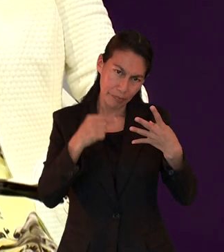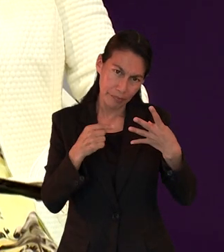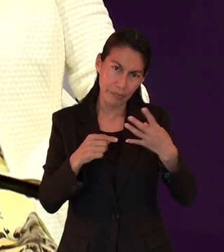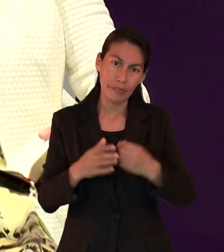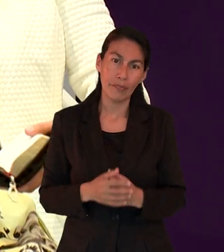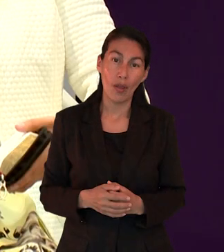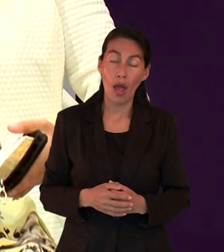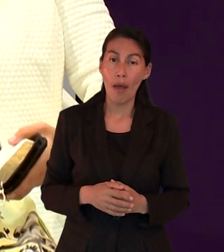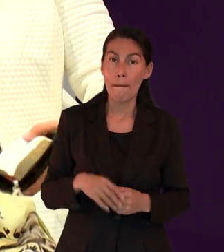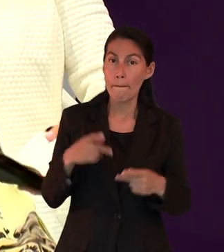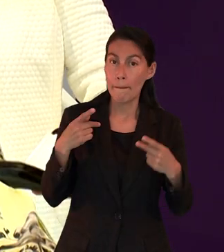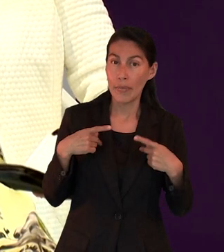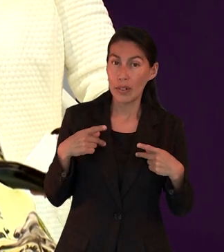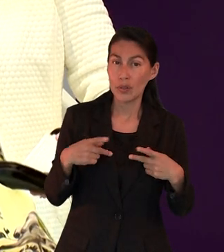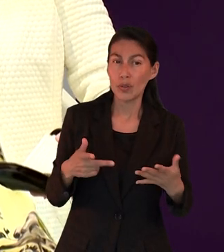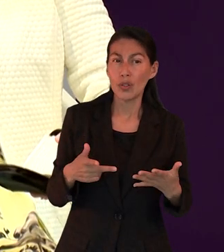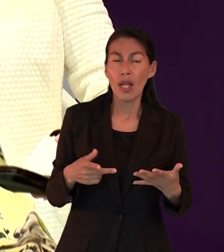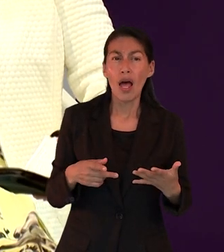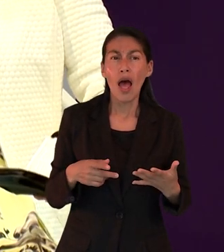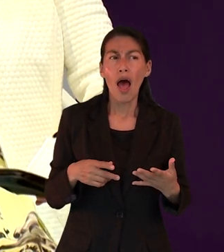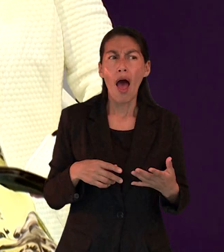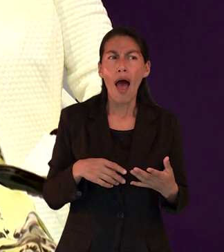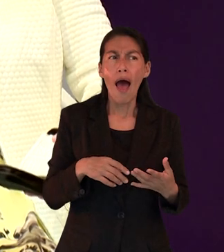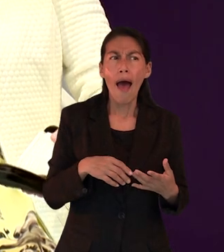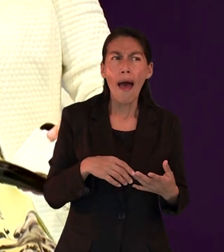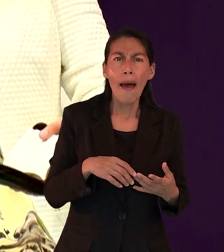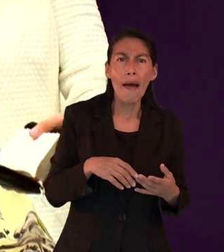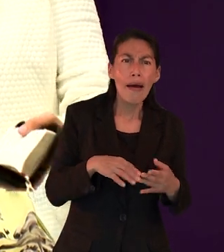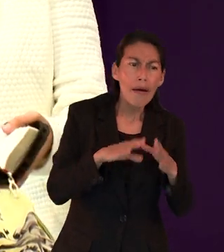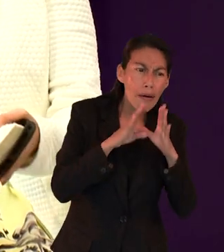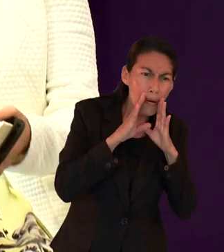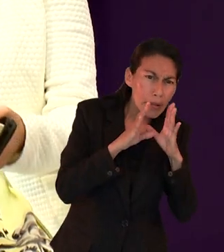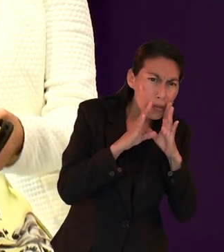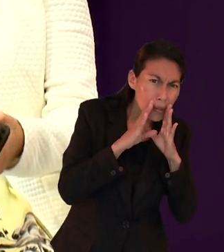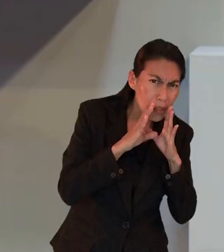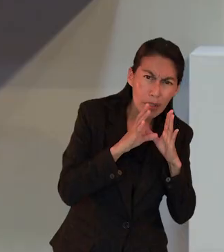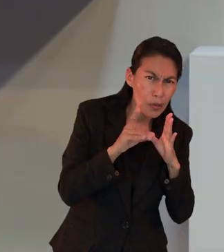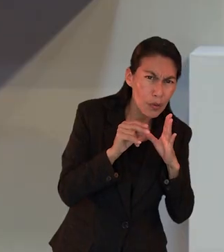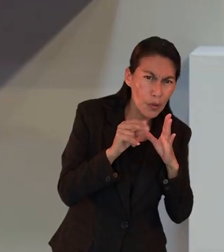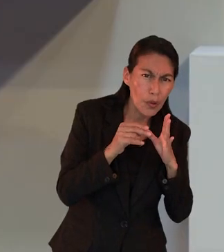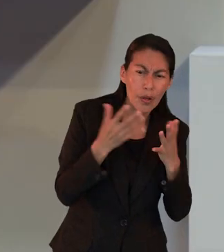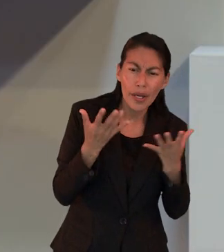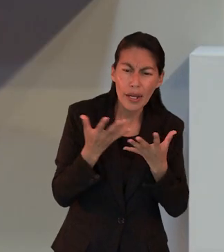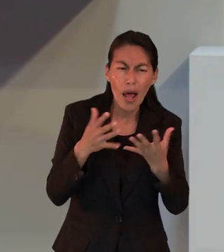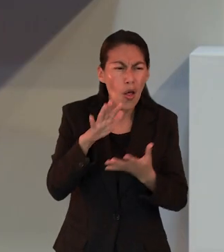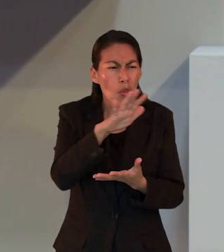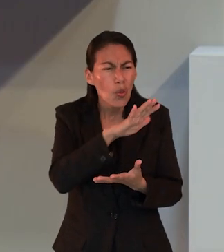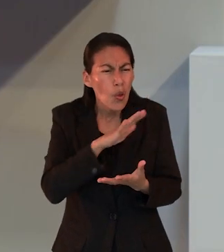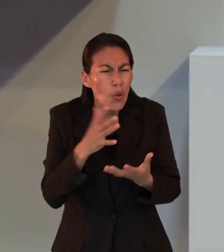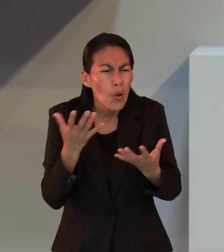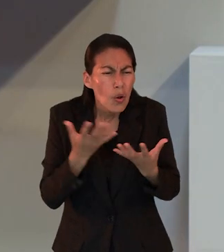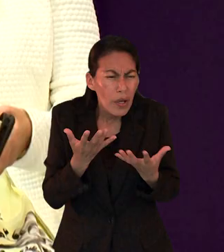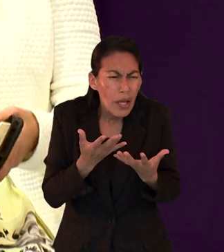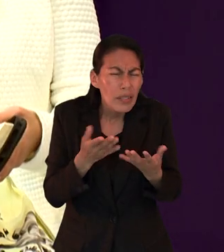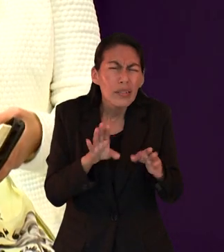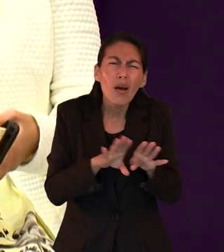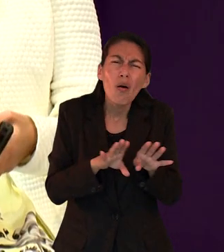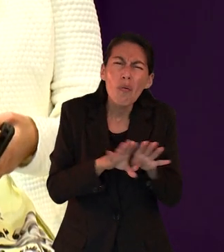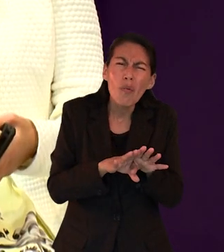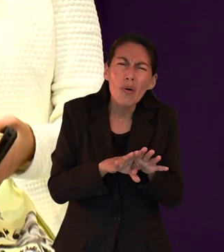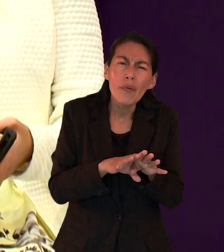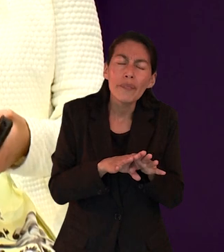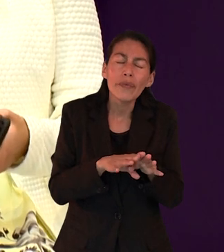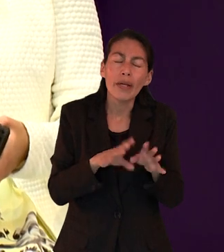bíblicas que no debían de ser contrarias a eso, pero no estaba criticando como exactamente la forma de alimentar, sino decía que también